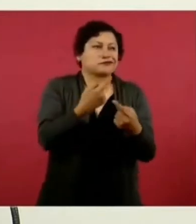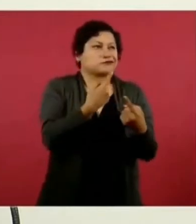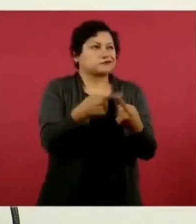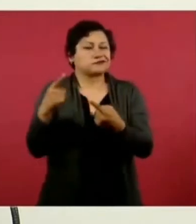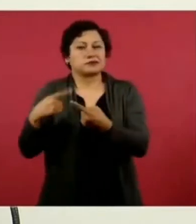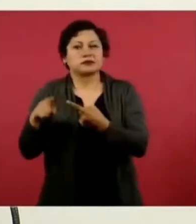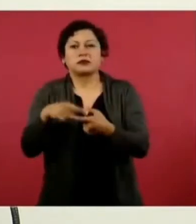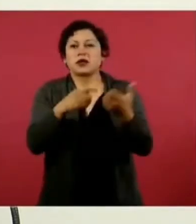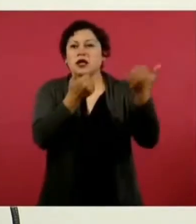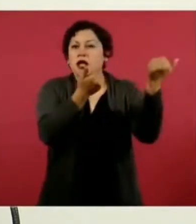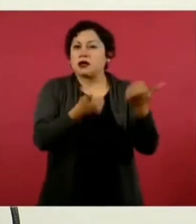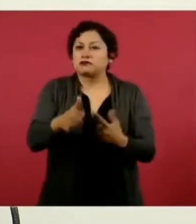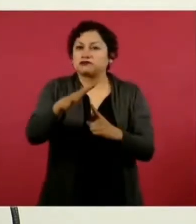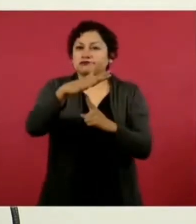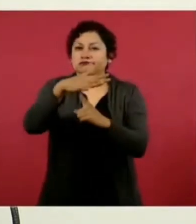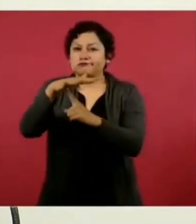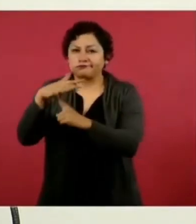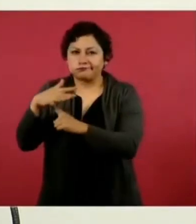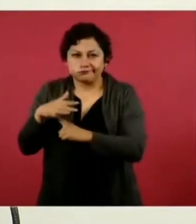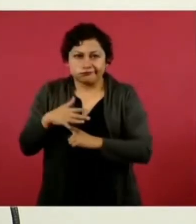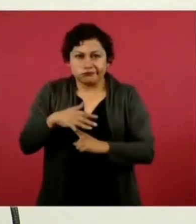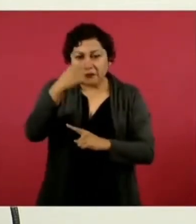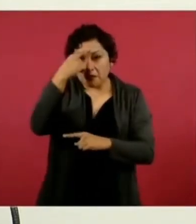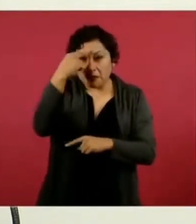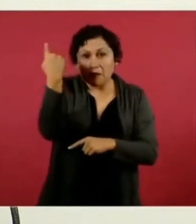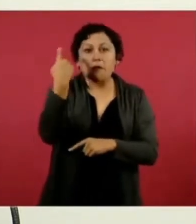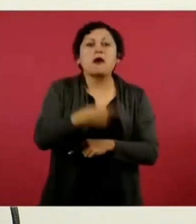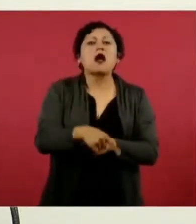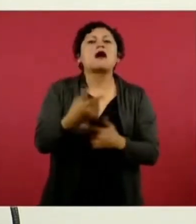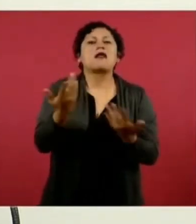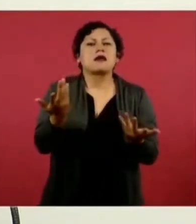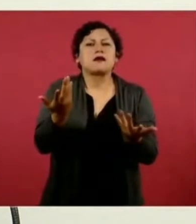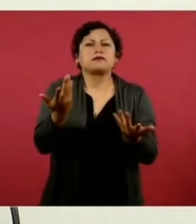ejecutar masacres,